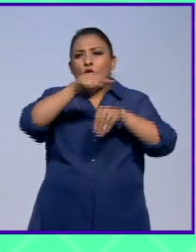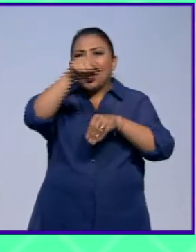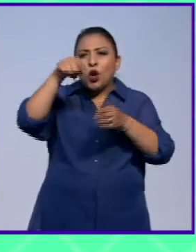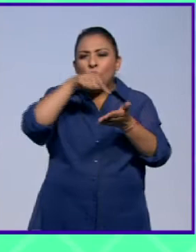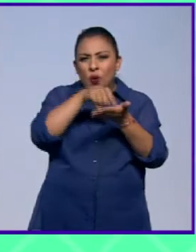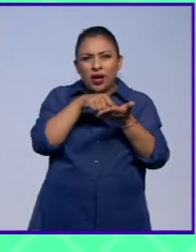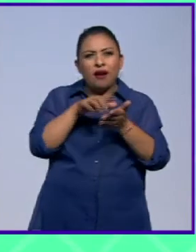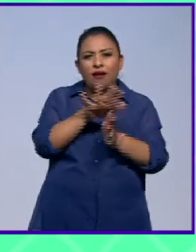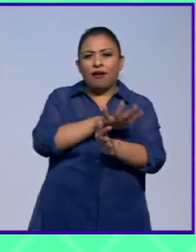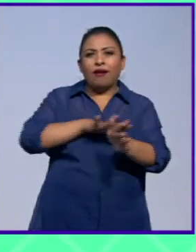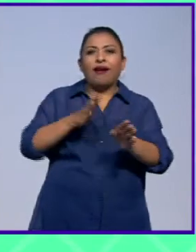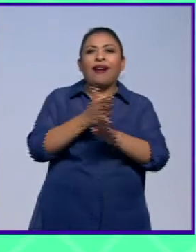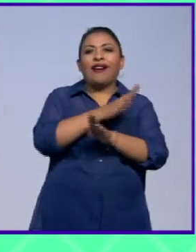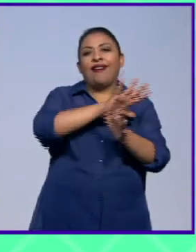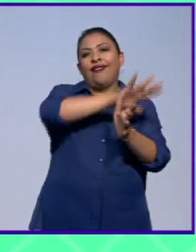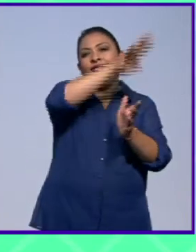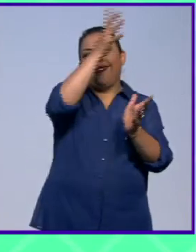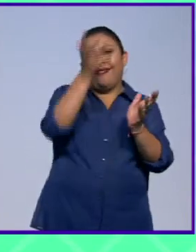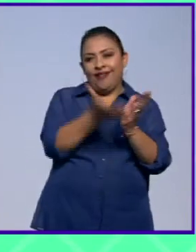del globo